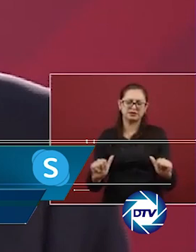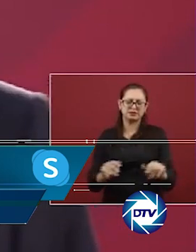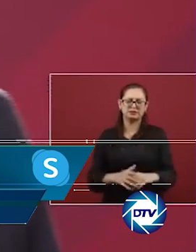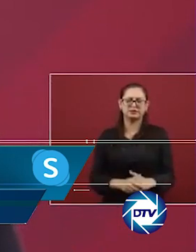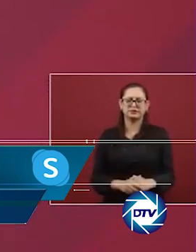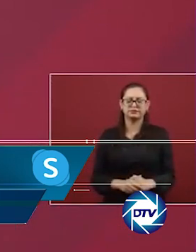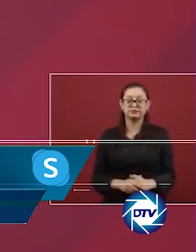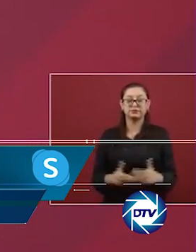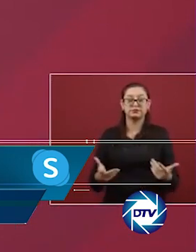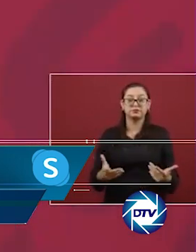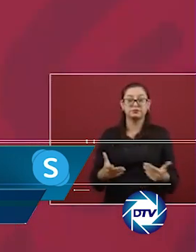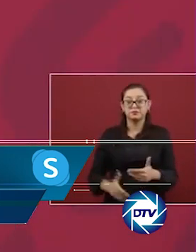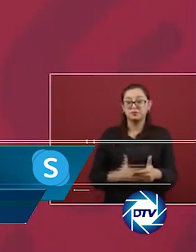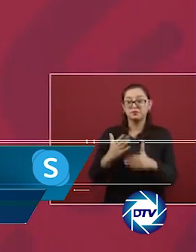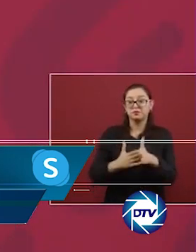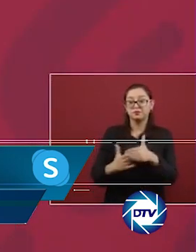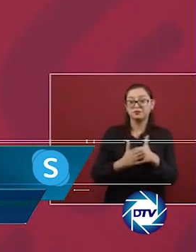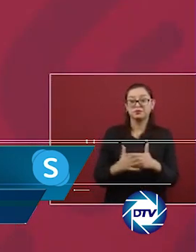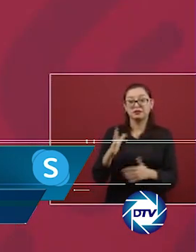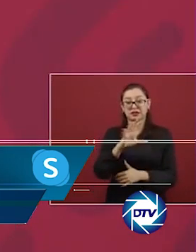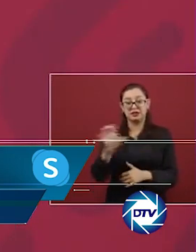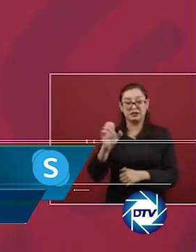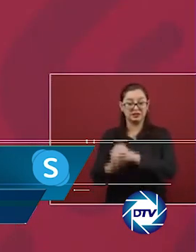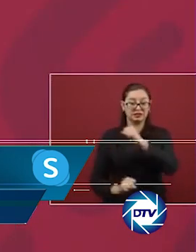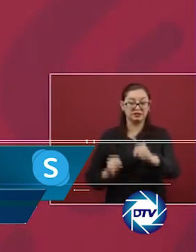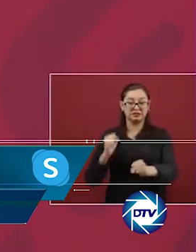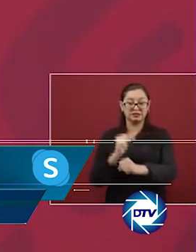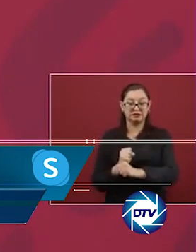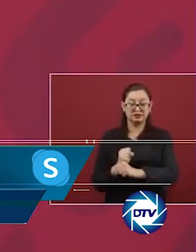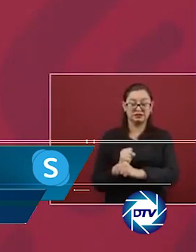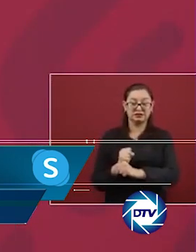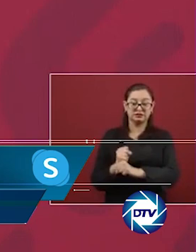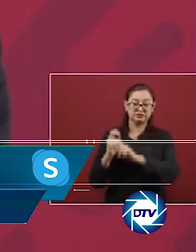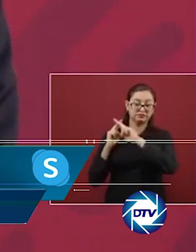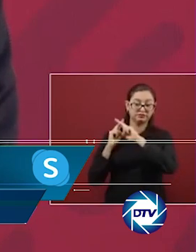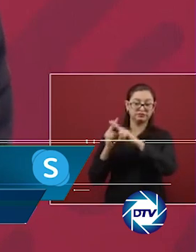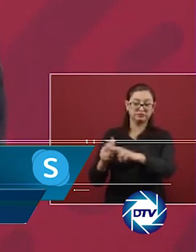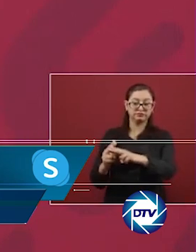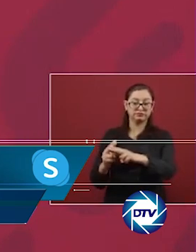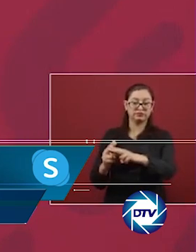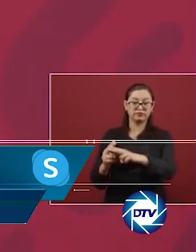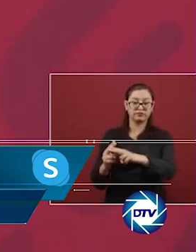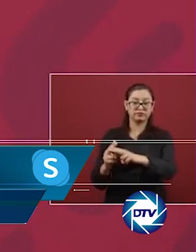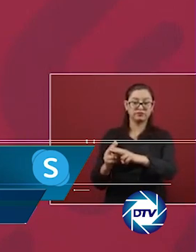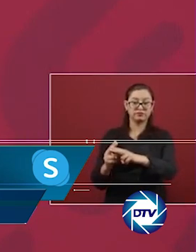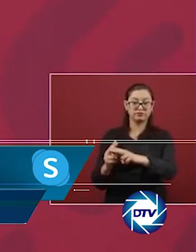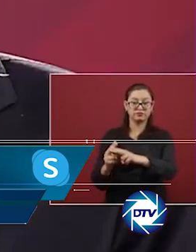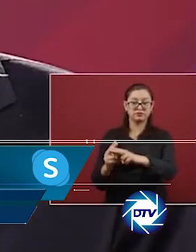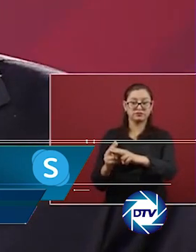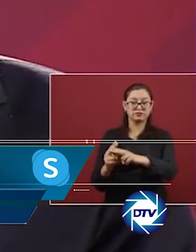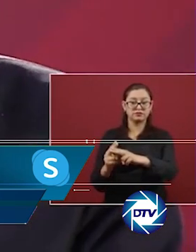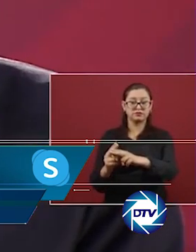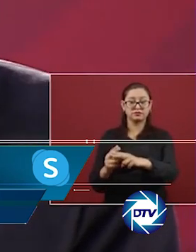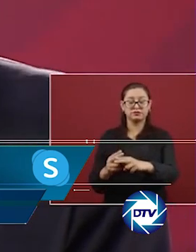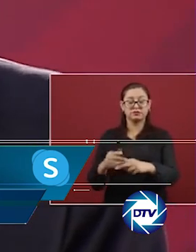inmobiliario, siendo esta, ya sabemos, una práctica habitual entre narcos. Si bien es cierto que no se han encontrado pruebas de que el